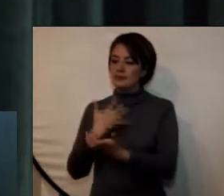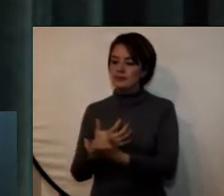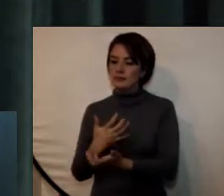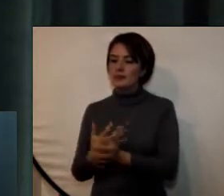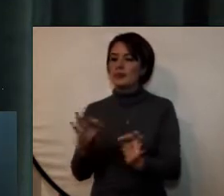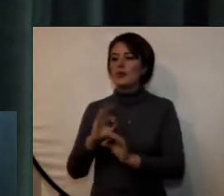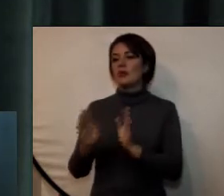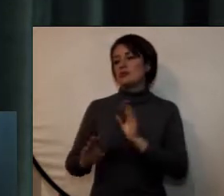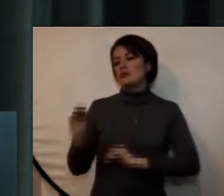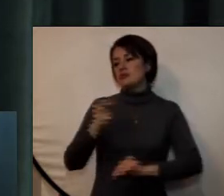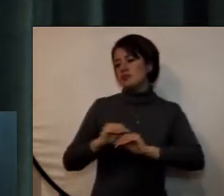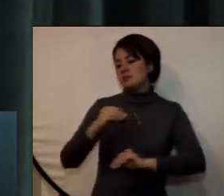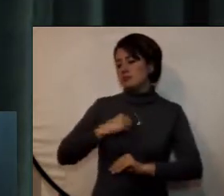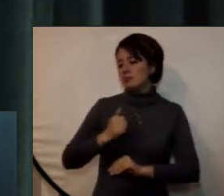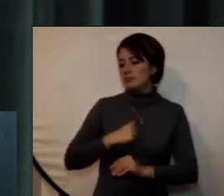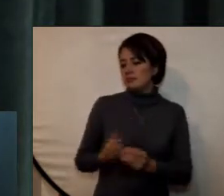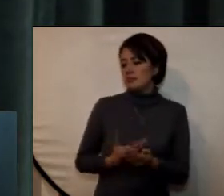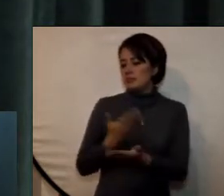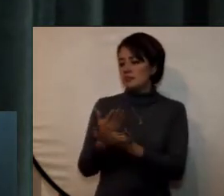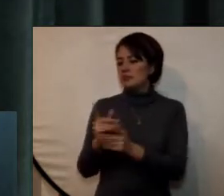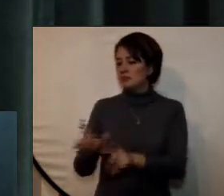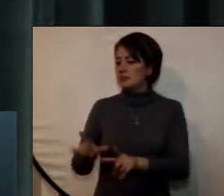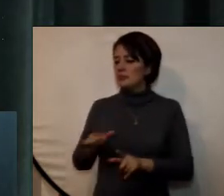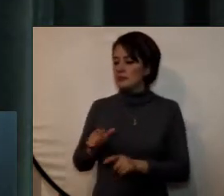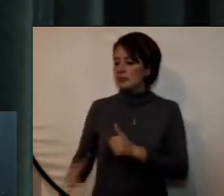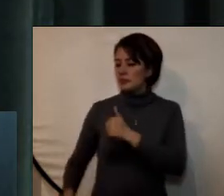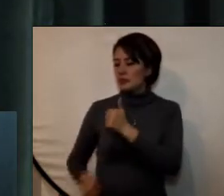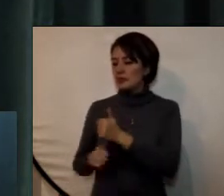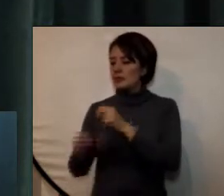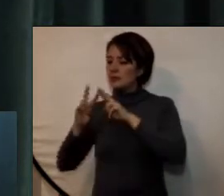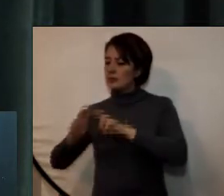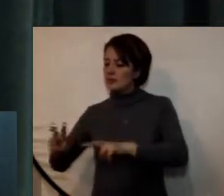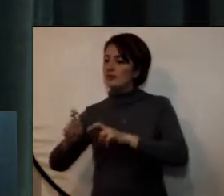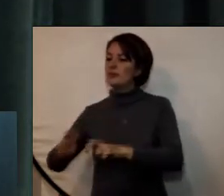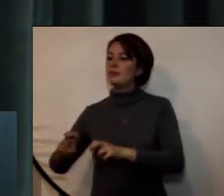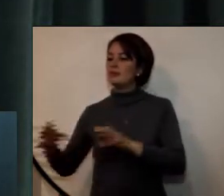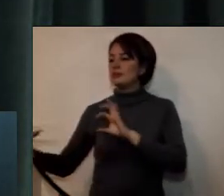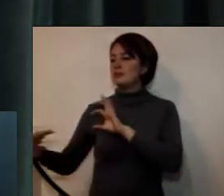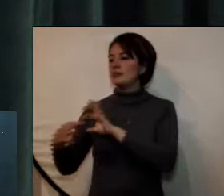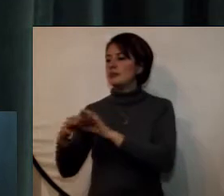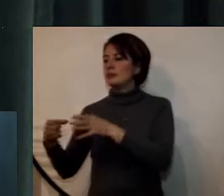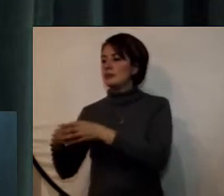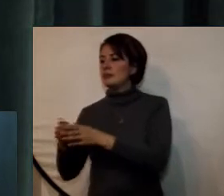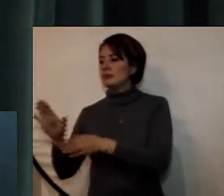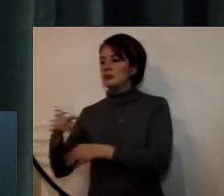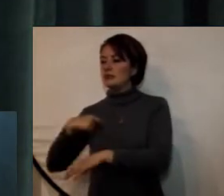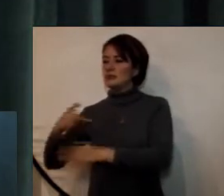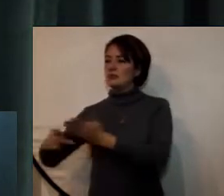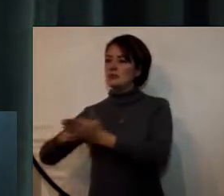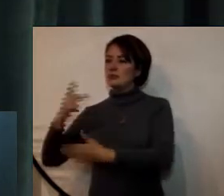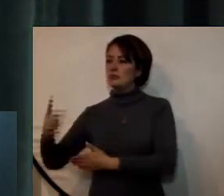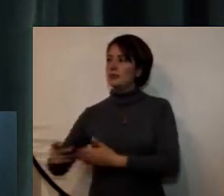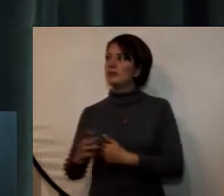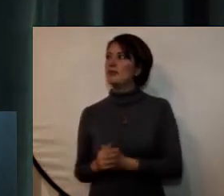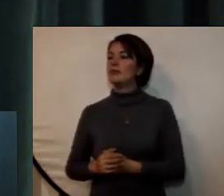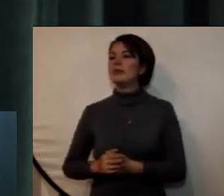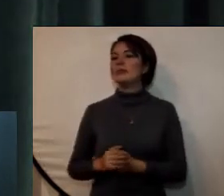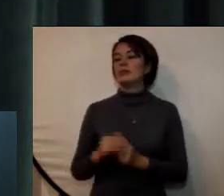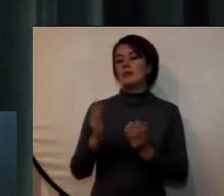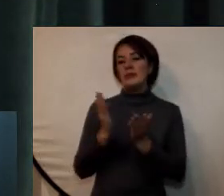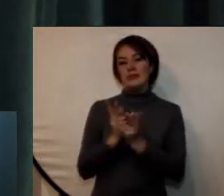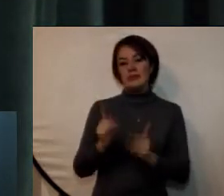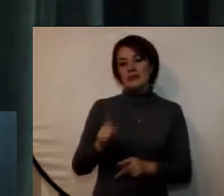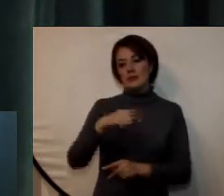o desarrollando su opción de grado en la modalidad de auxiliar de investigación asociado a un proyecto los estudiantes de